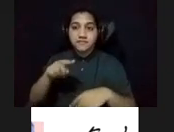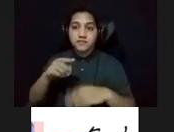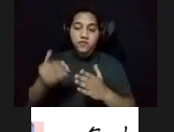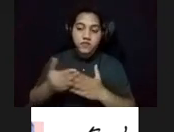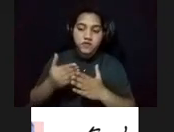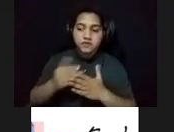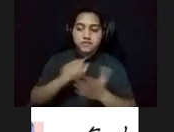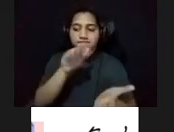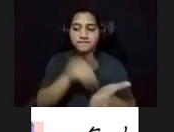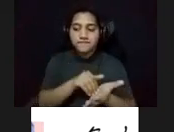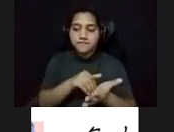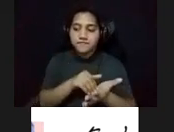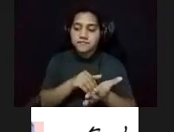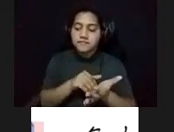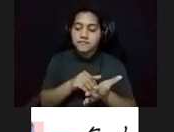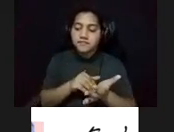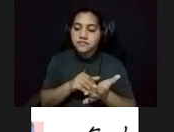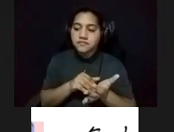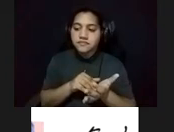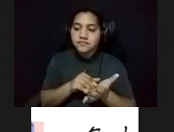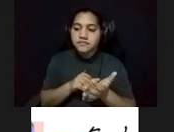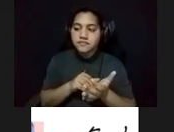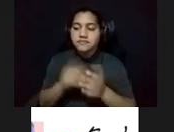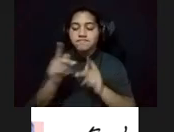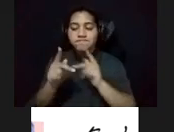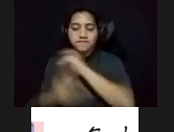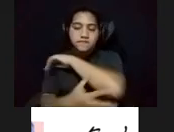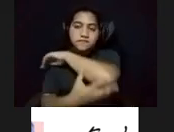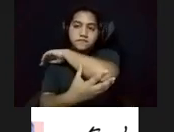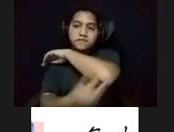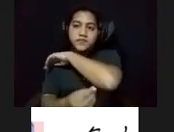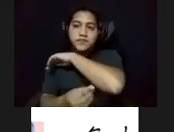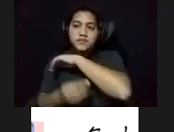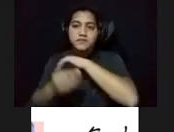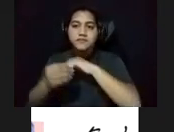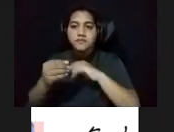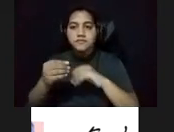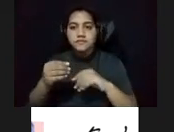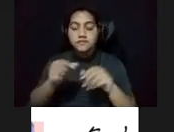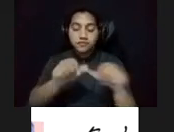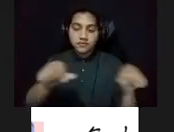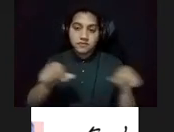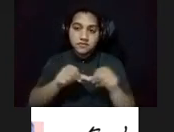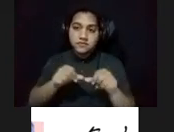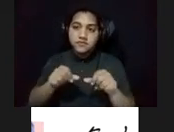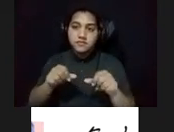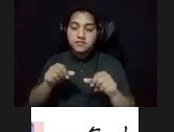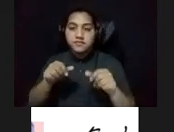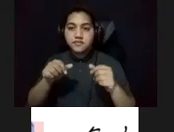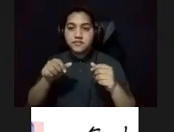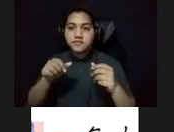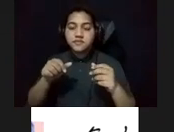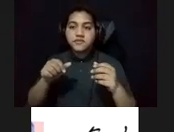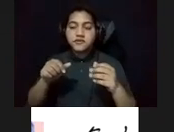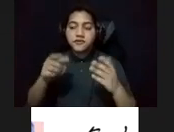centros de acogidas para la clase más pobre. En este panorama, el maestro entabla un